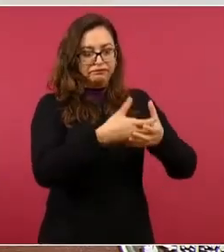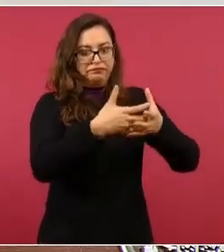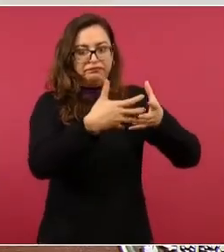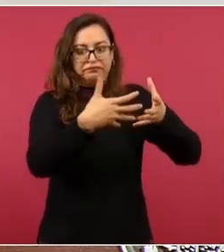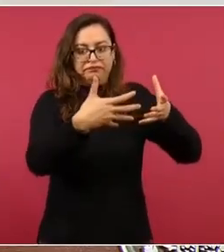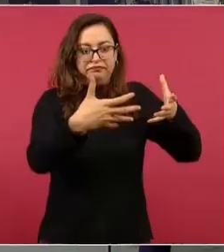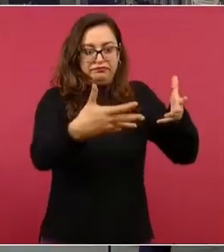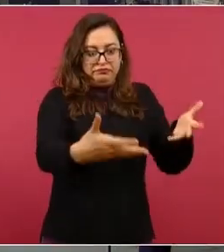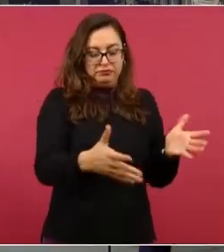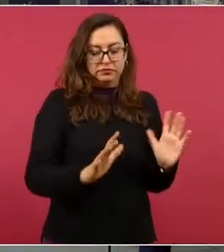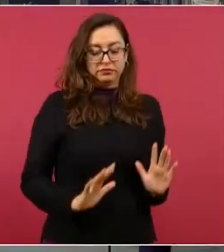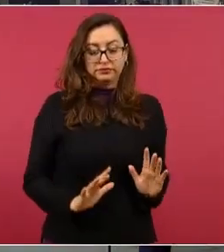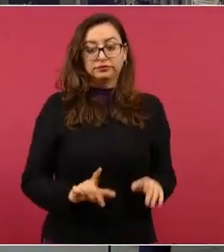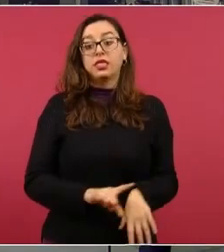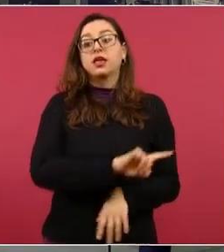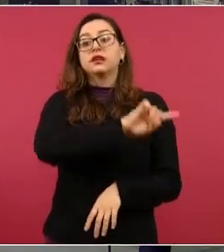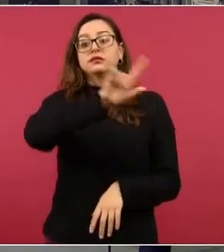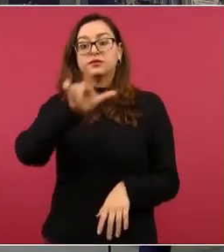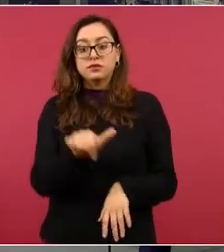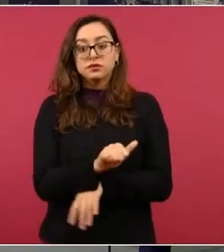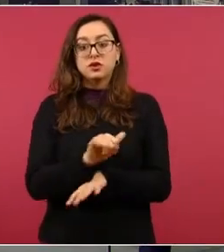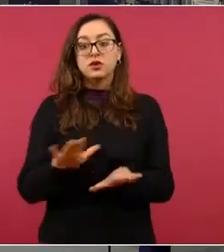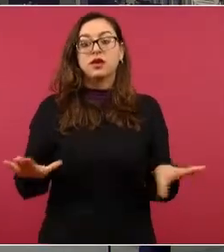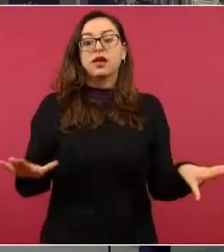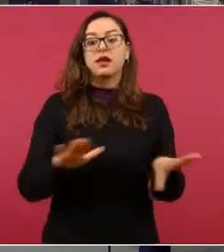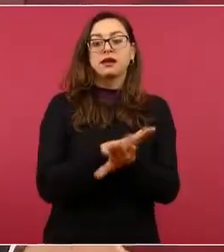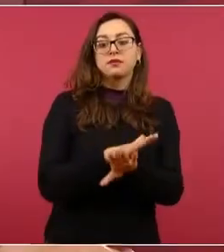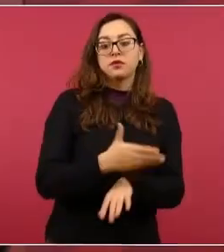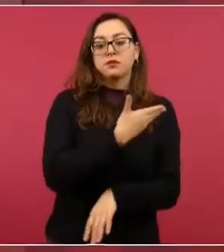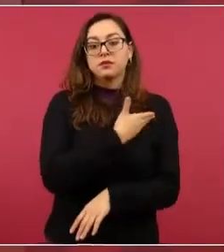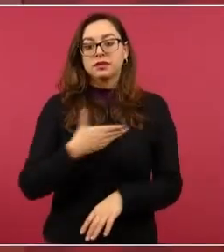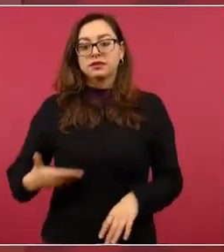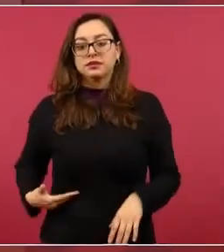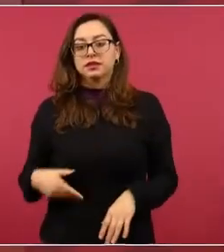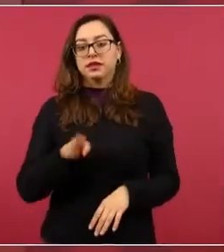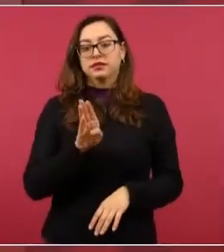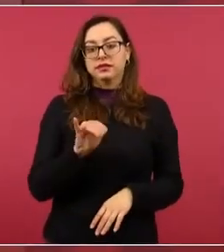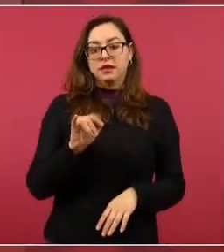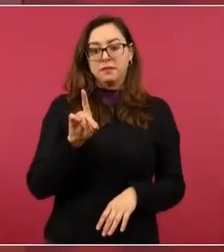¿cuántas veces aquí les he dicho